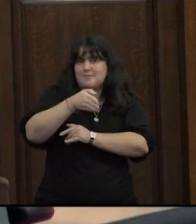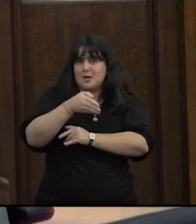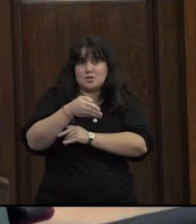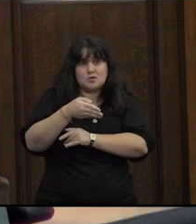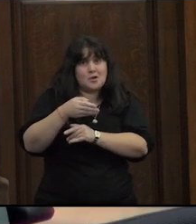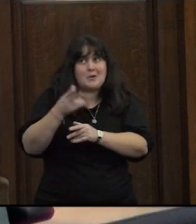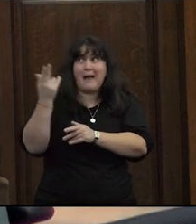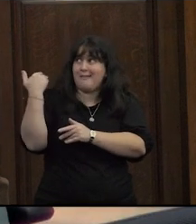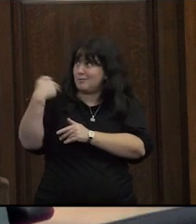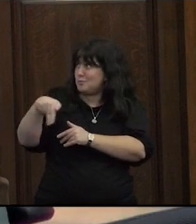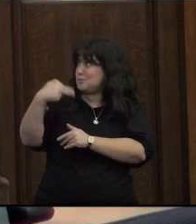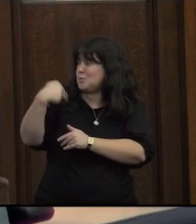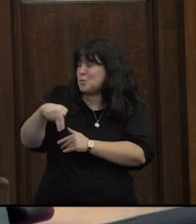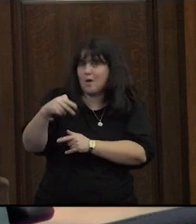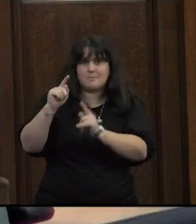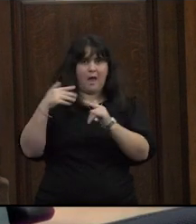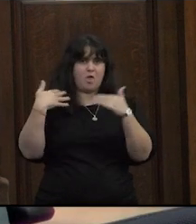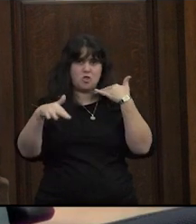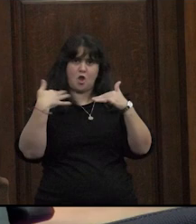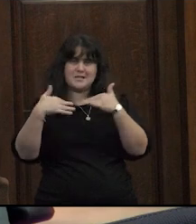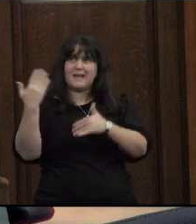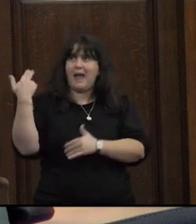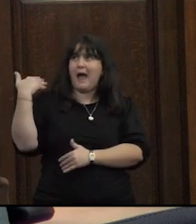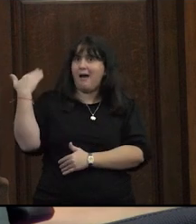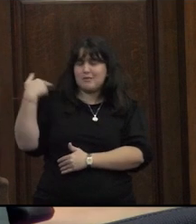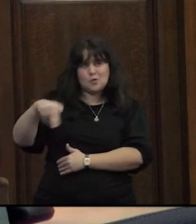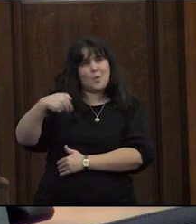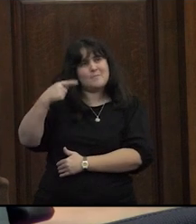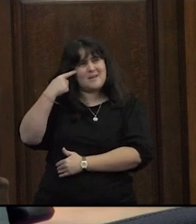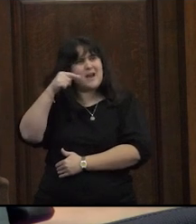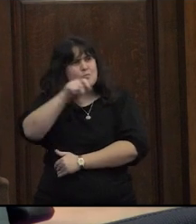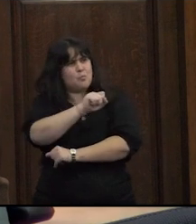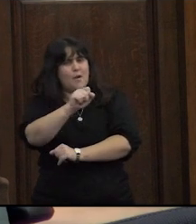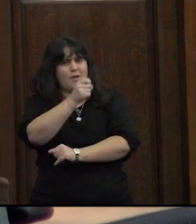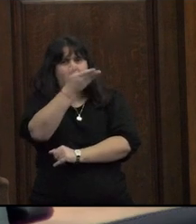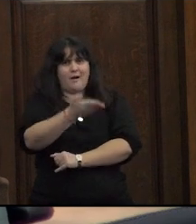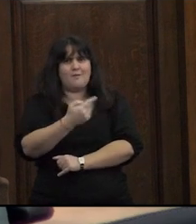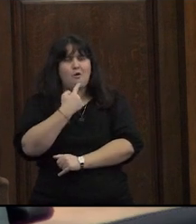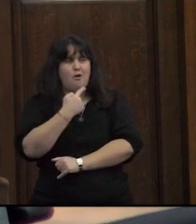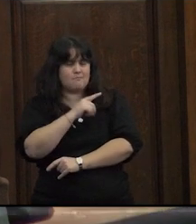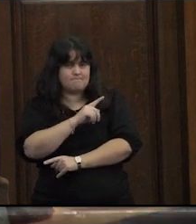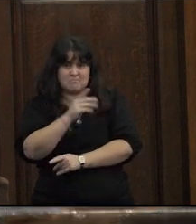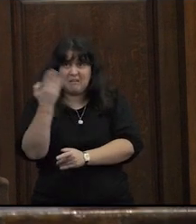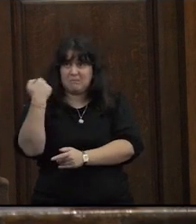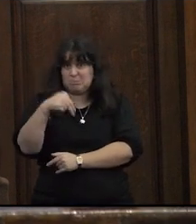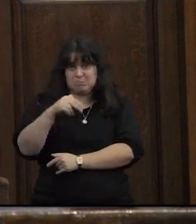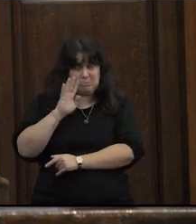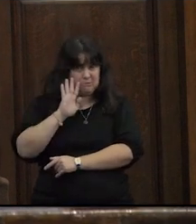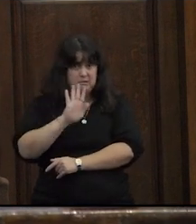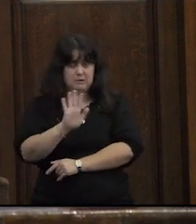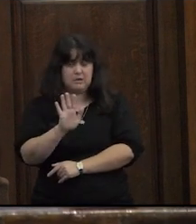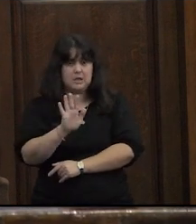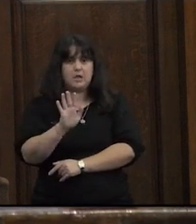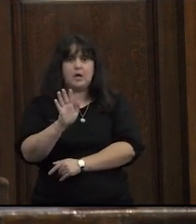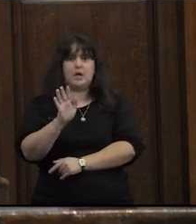todo para las adolescentes que no habían sido pensadas como sujeto político ¿sí? y este